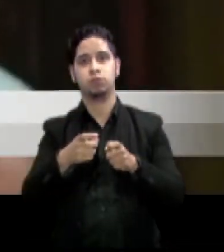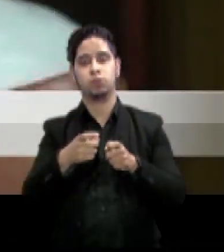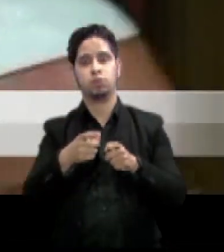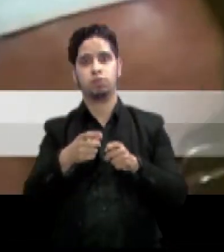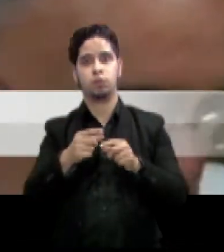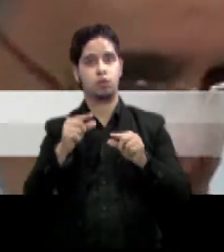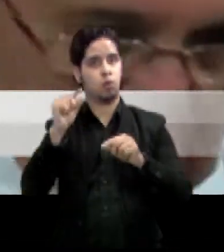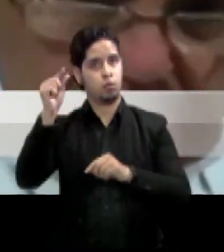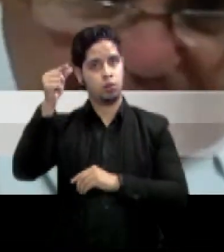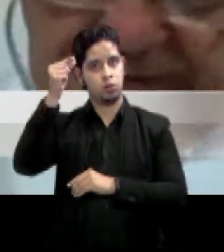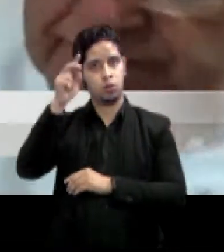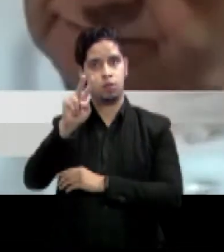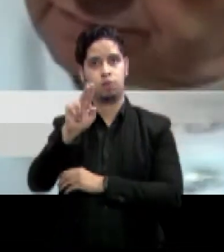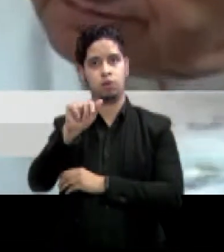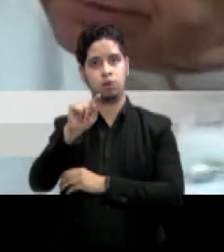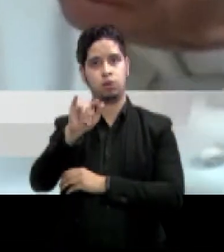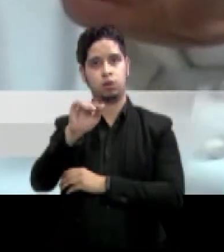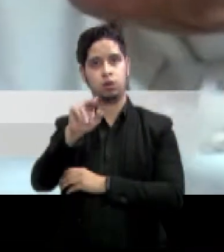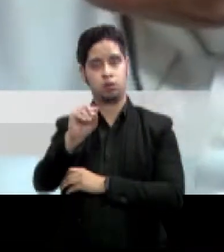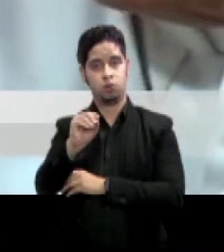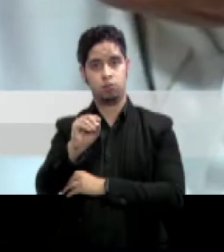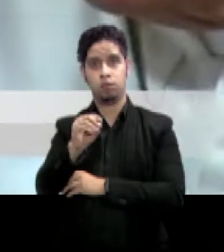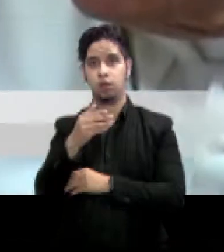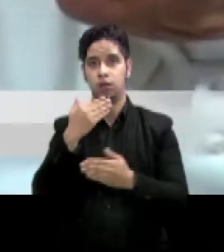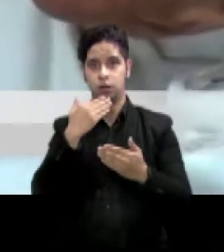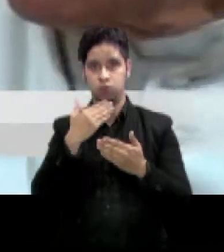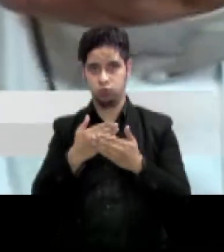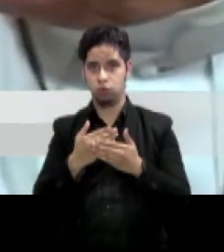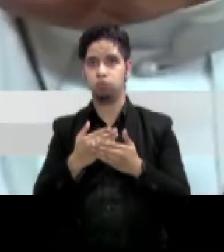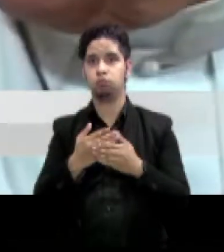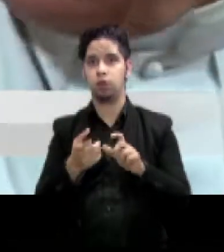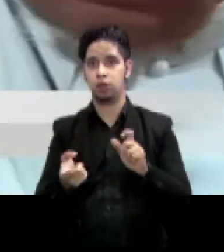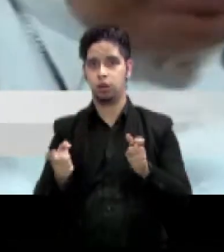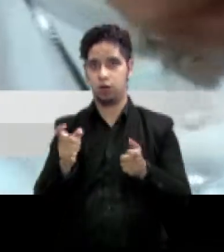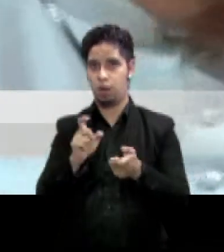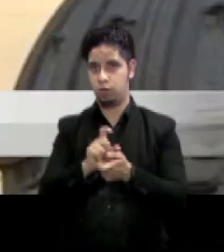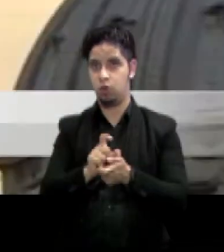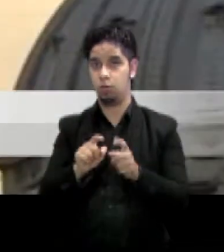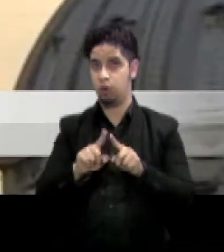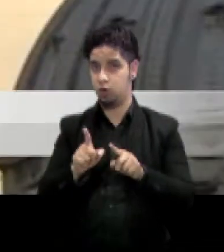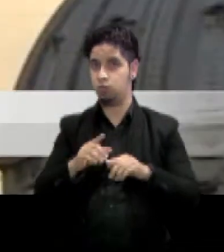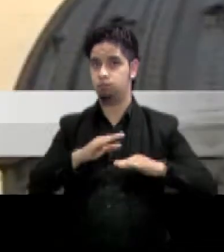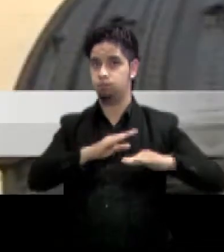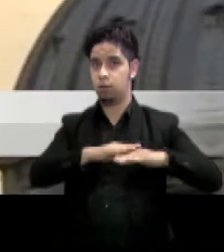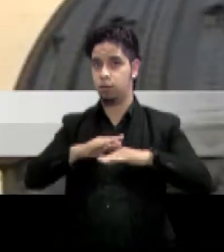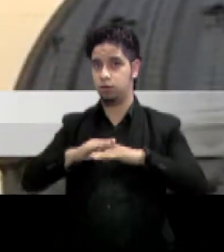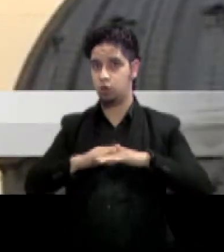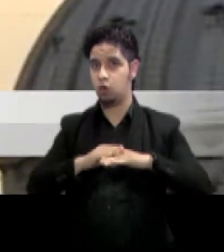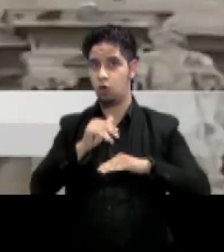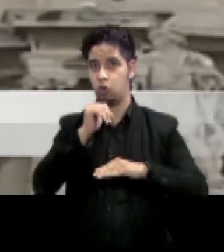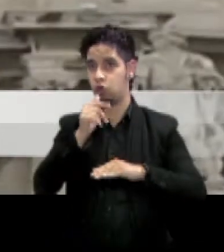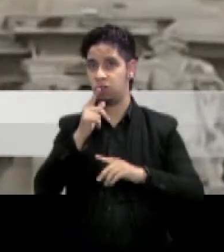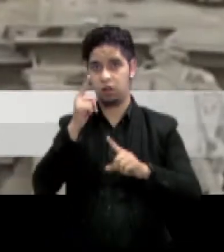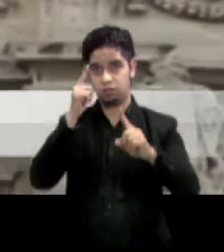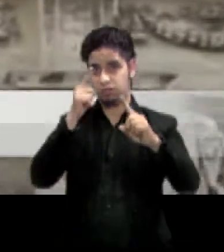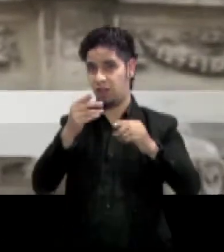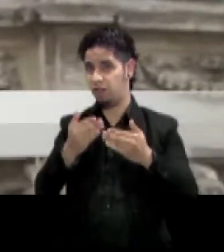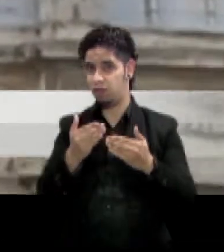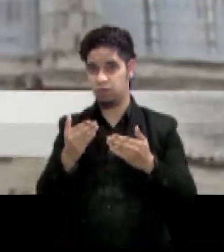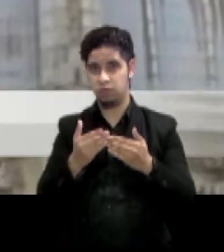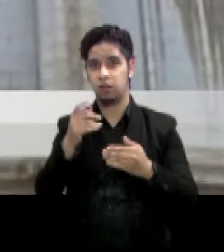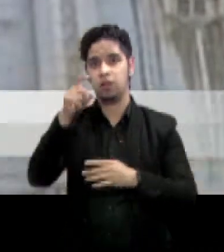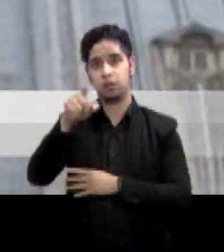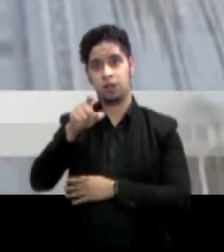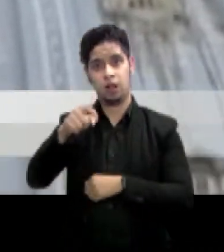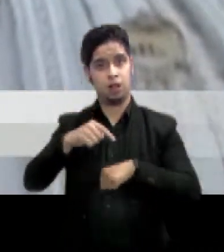En su presentación agradeció la petición de reforma por los cardenales, pero advirtió que no será una meta fácil y que se